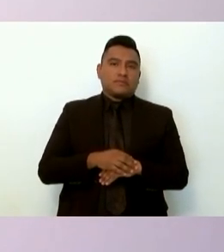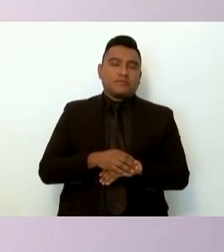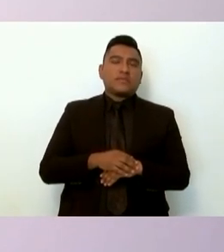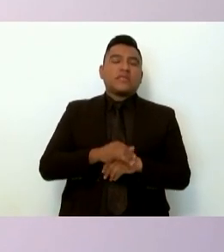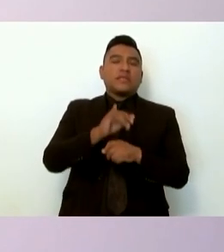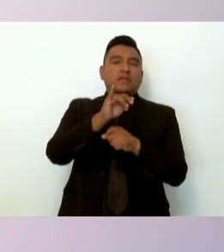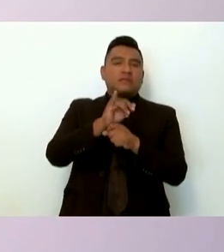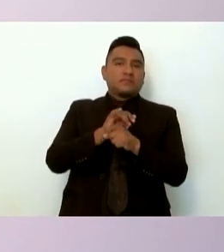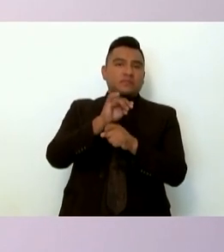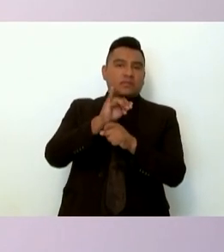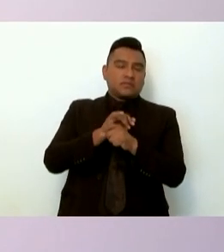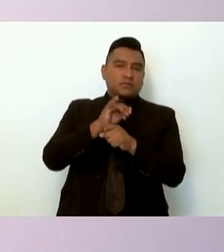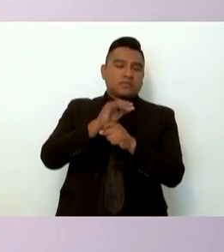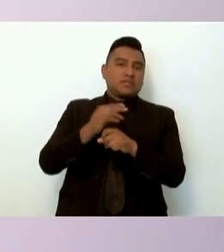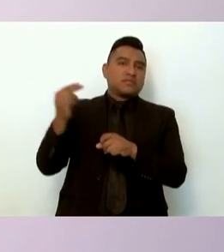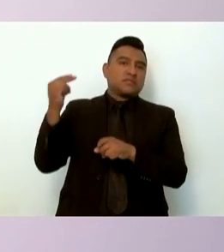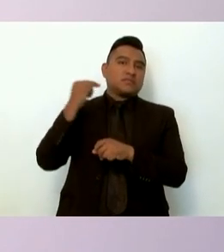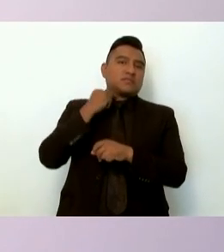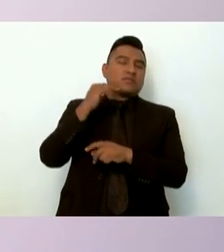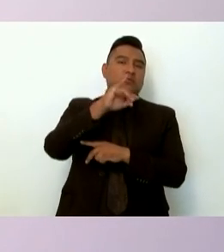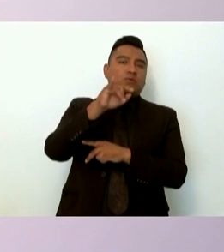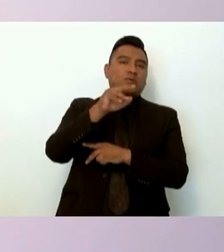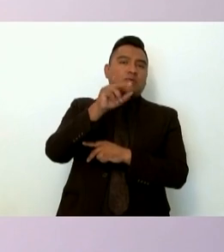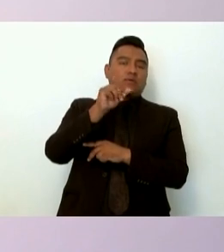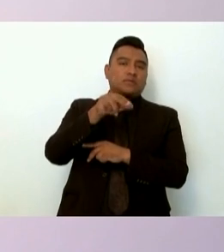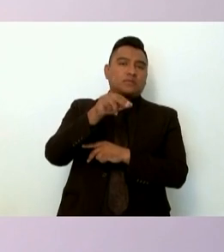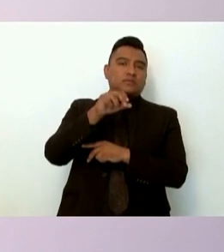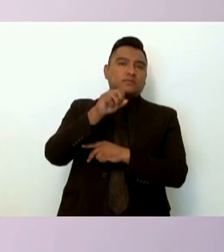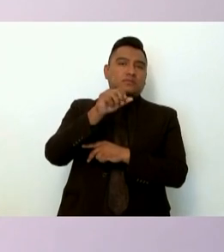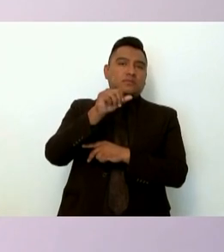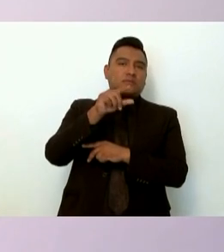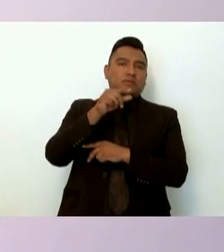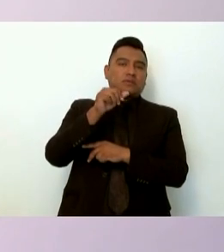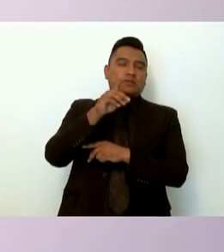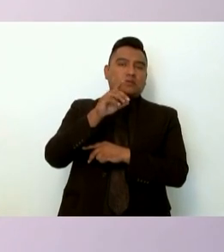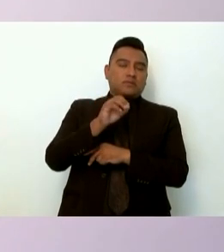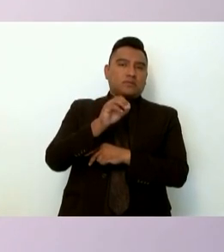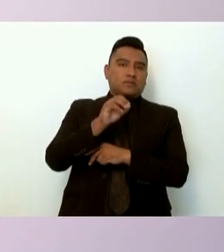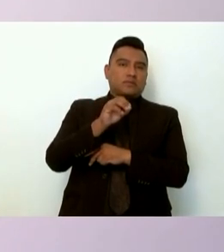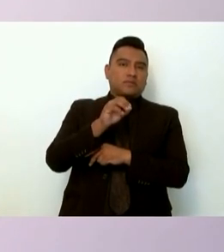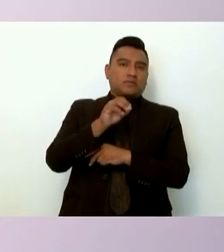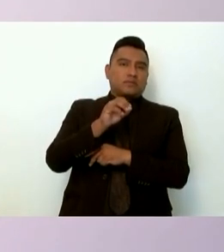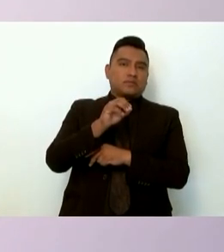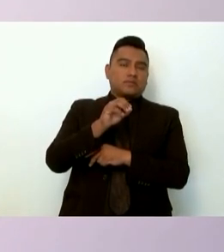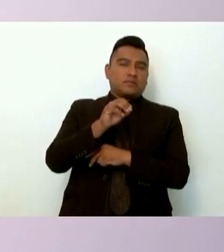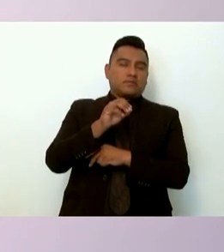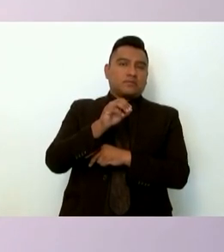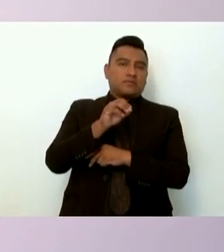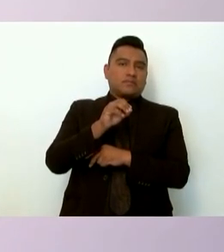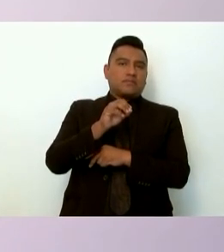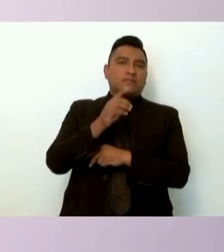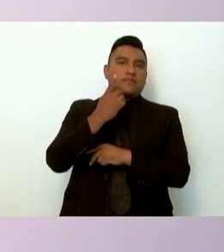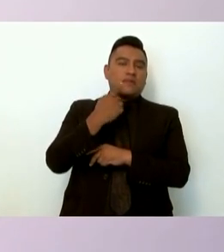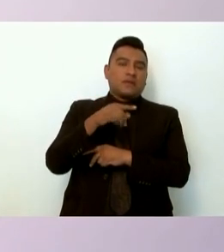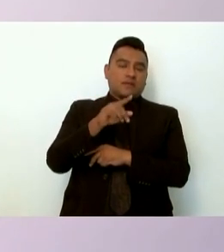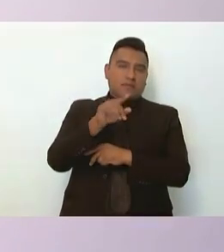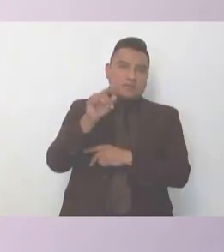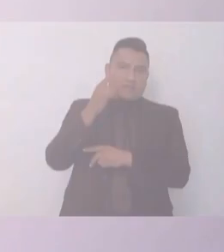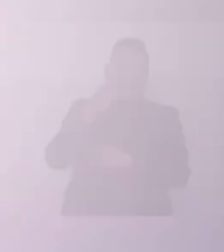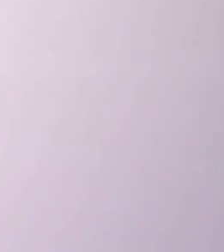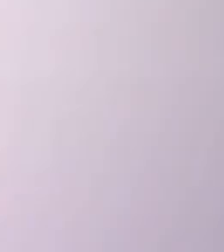asesinato de Juan Salgado Guzmán el Indio o el Caderas para que esté debajo de la jurisdicción de la abuelica